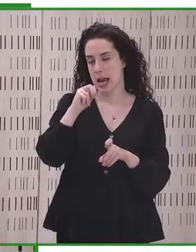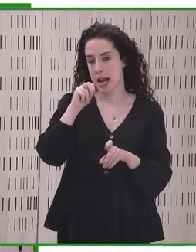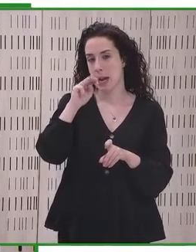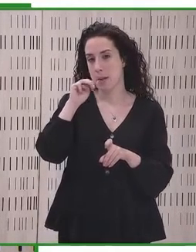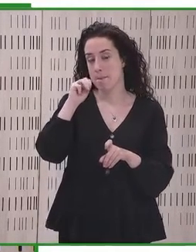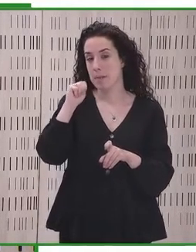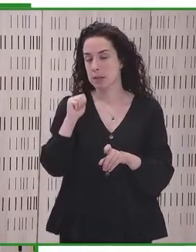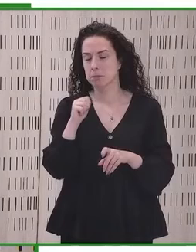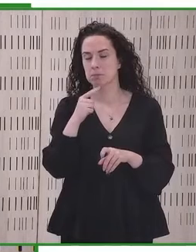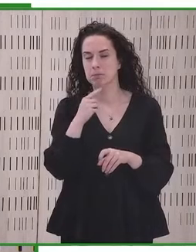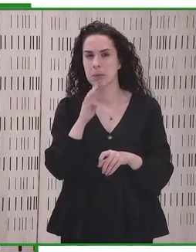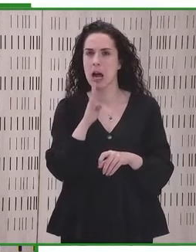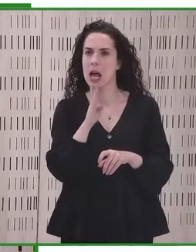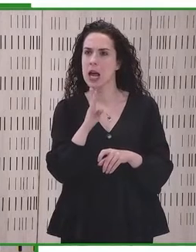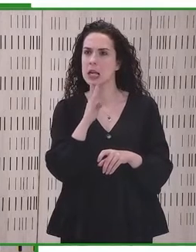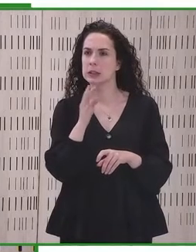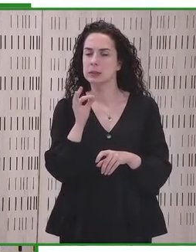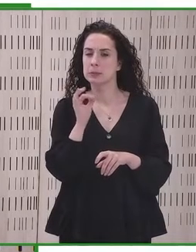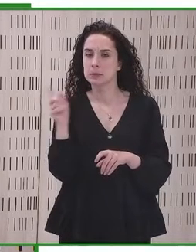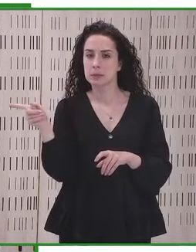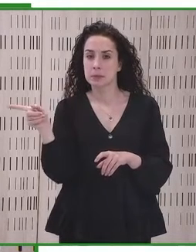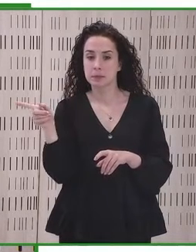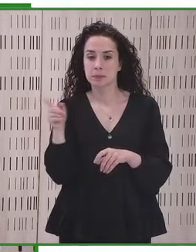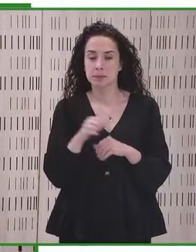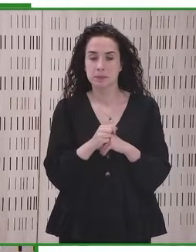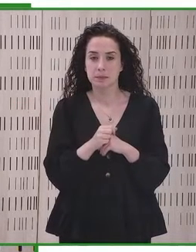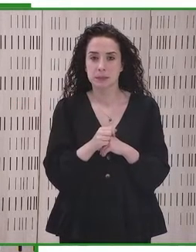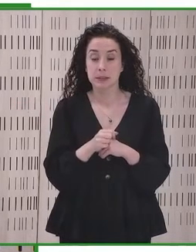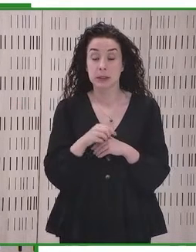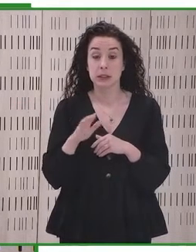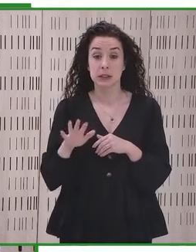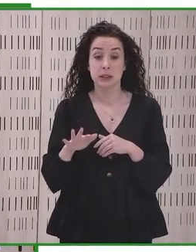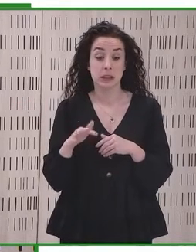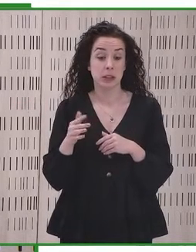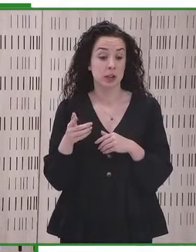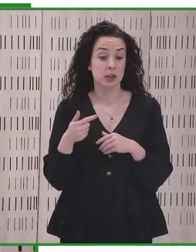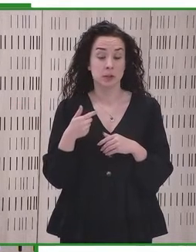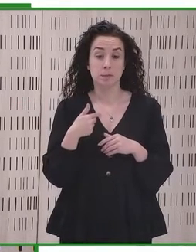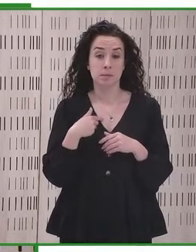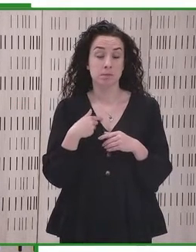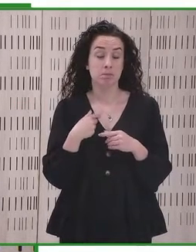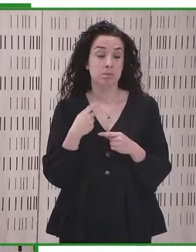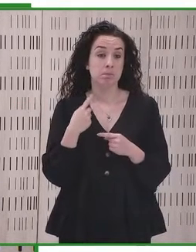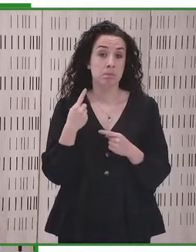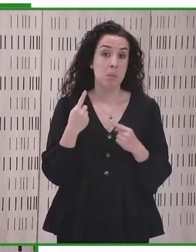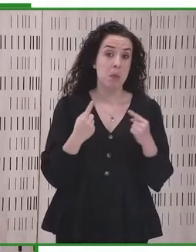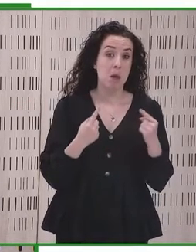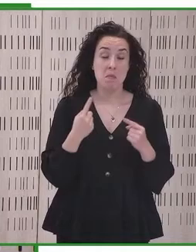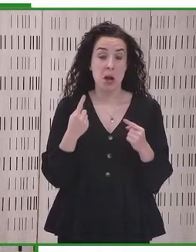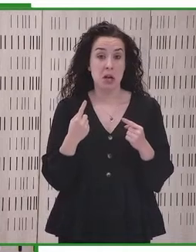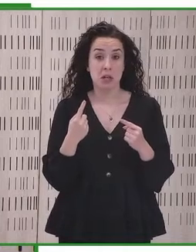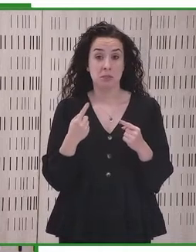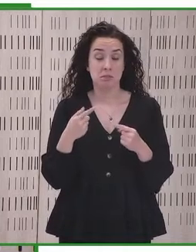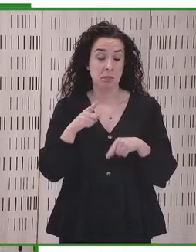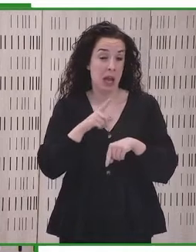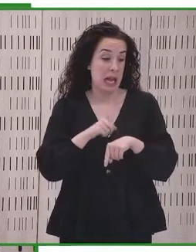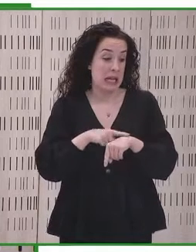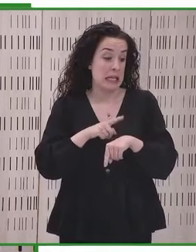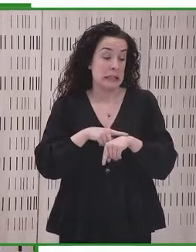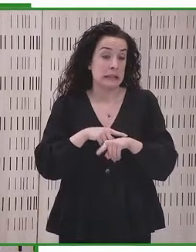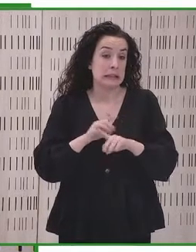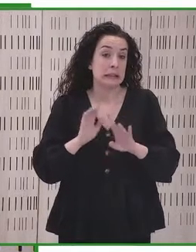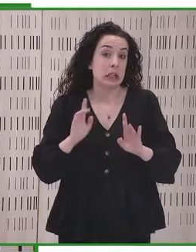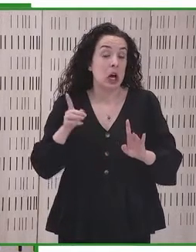speaker in line. I'm going present a Immaculada Plasencia, que nos va a hablar